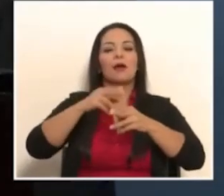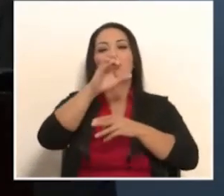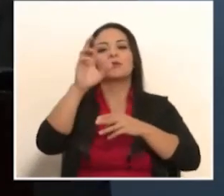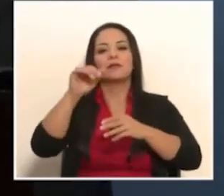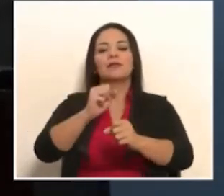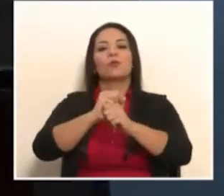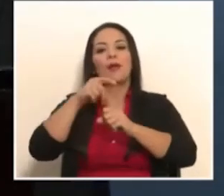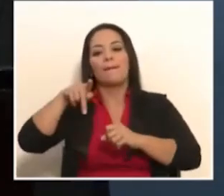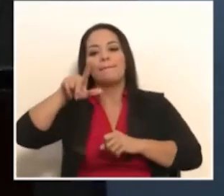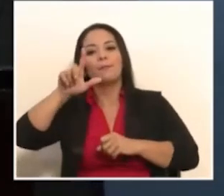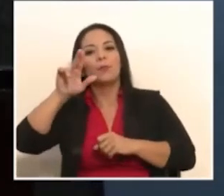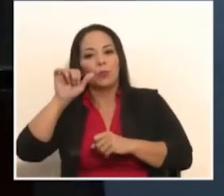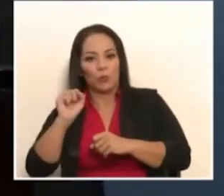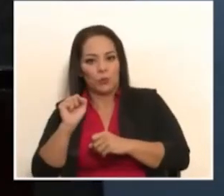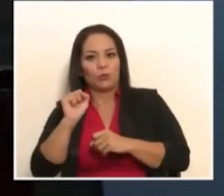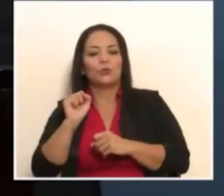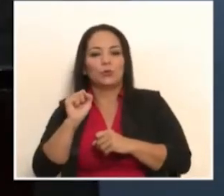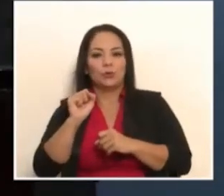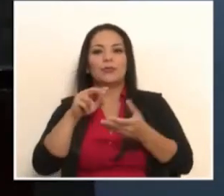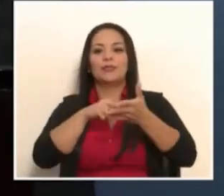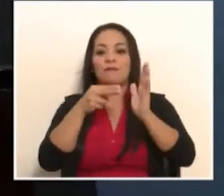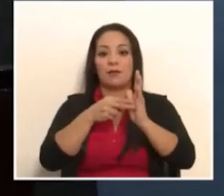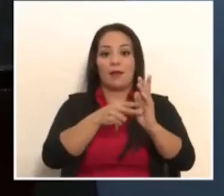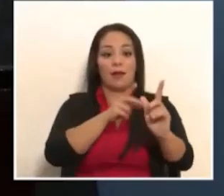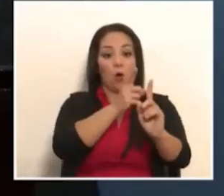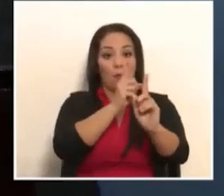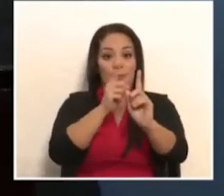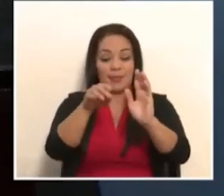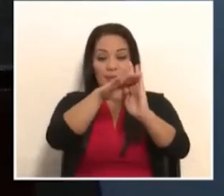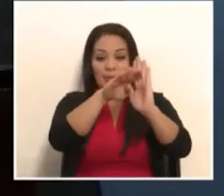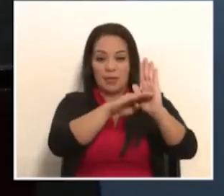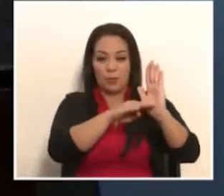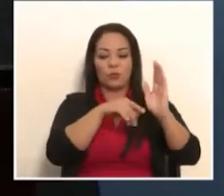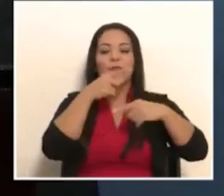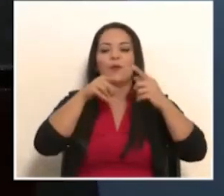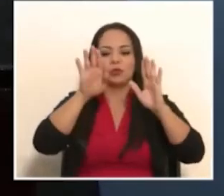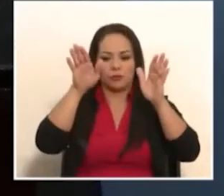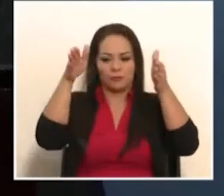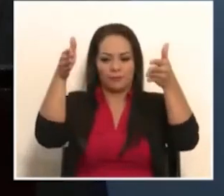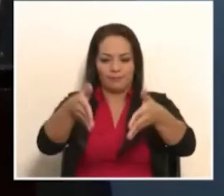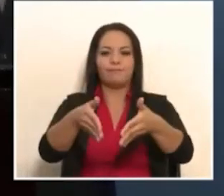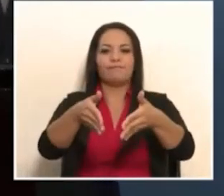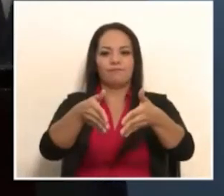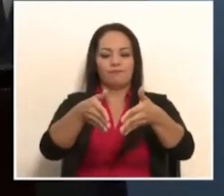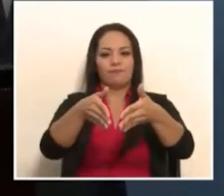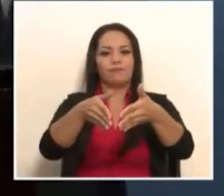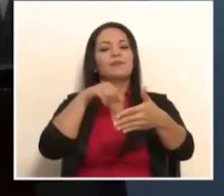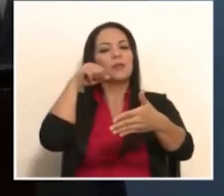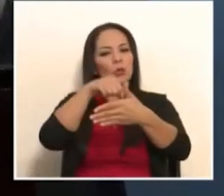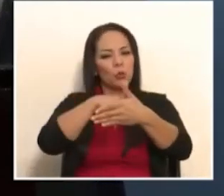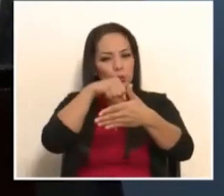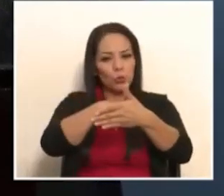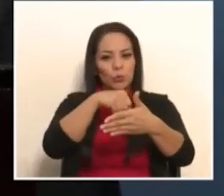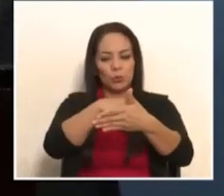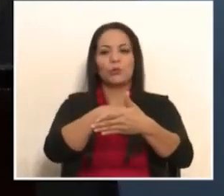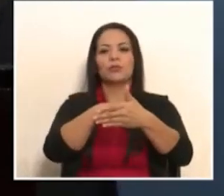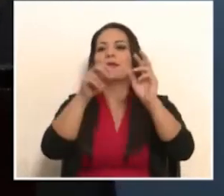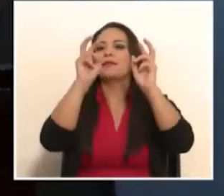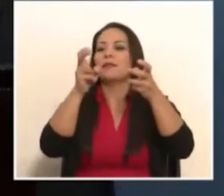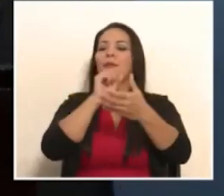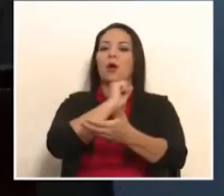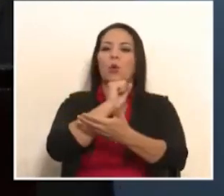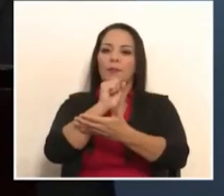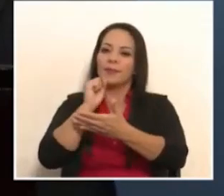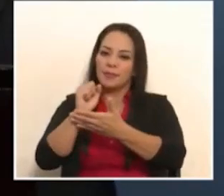donde vamos a teledirigir los objetivos de manera central a la lucha contra los homicidios en el